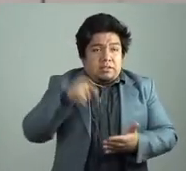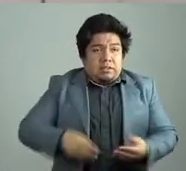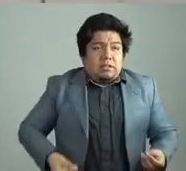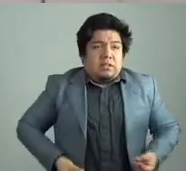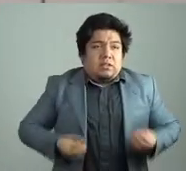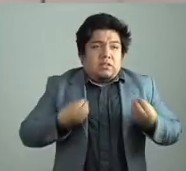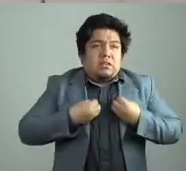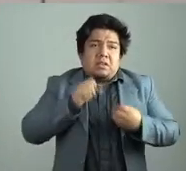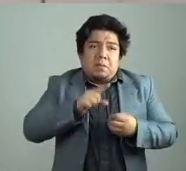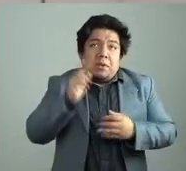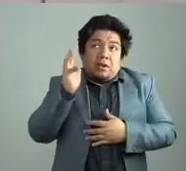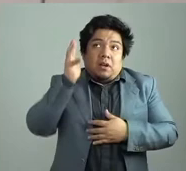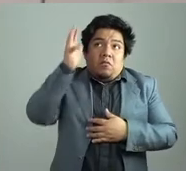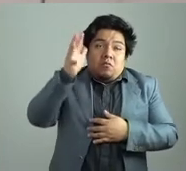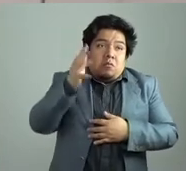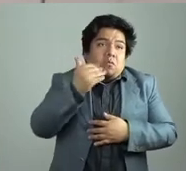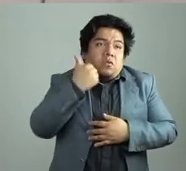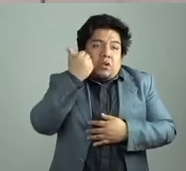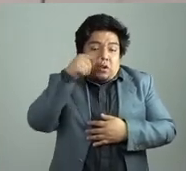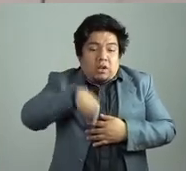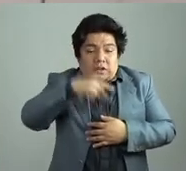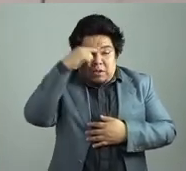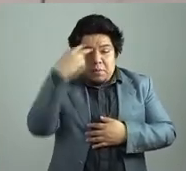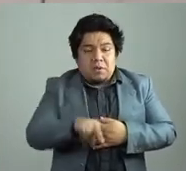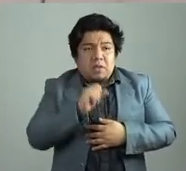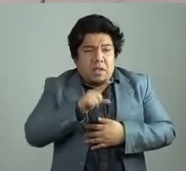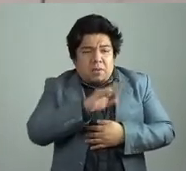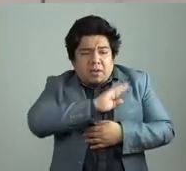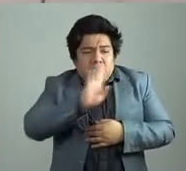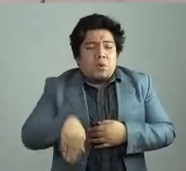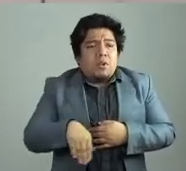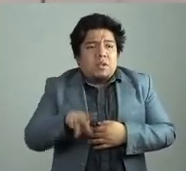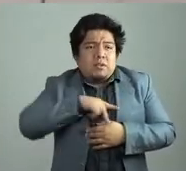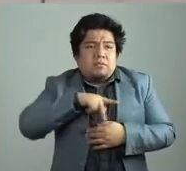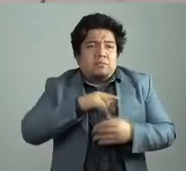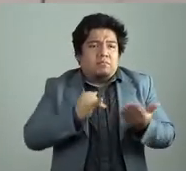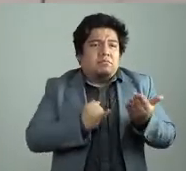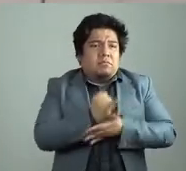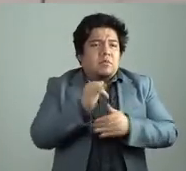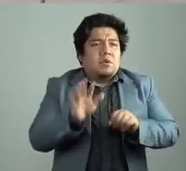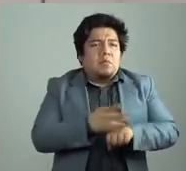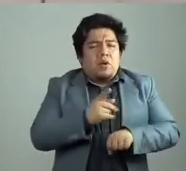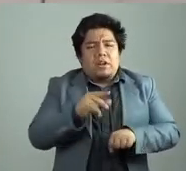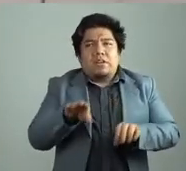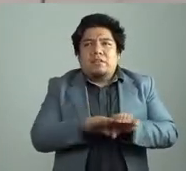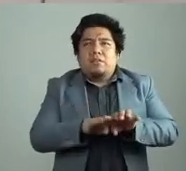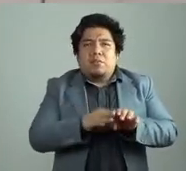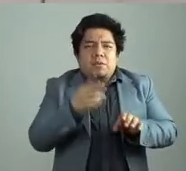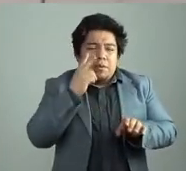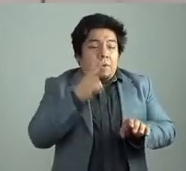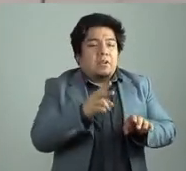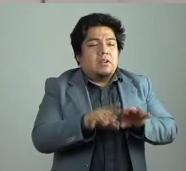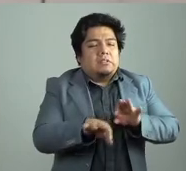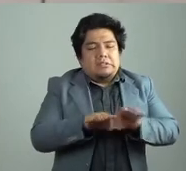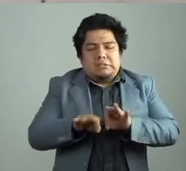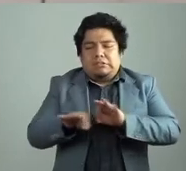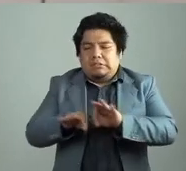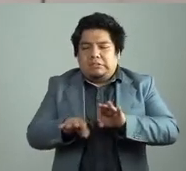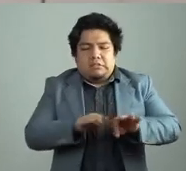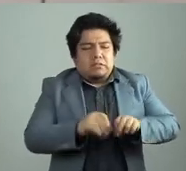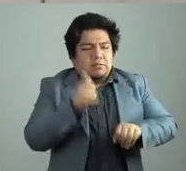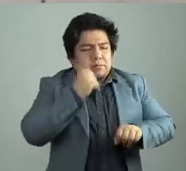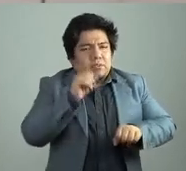es una ciudad que yo elijo vivir, ¿no? Porque realmente cotejo mucho desde mi trabajo, ¿no? De mi vida